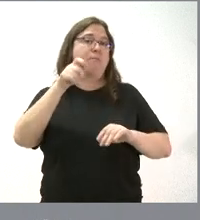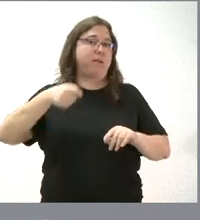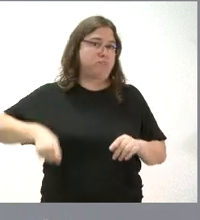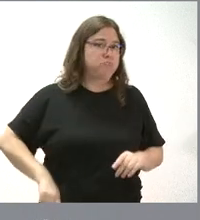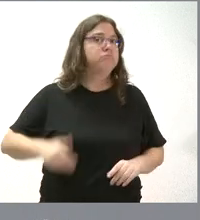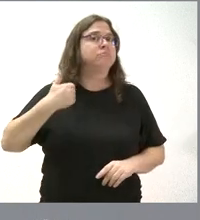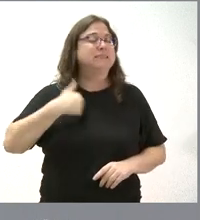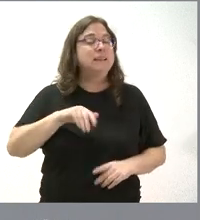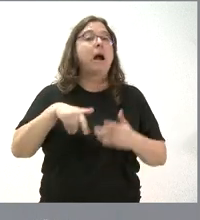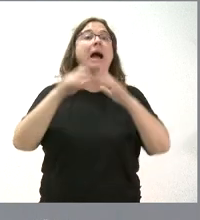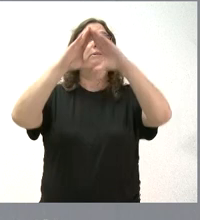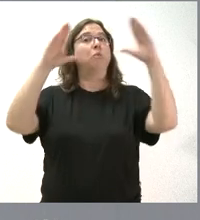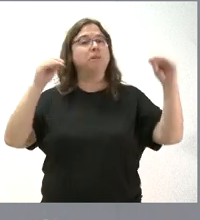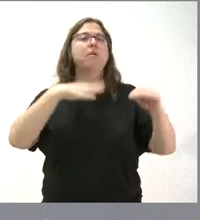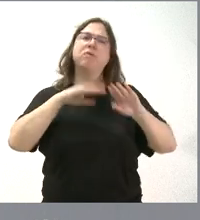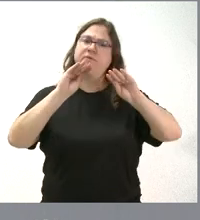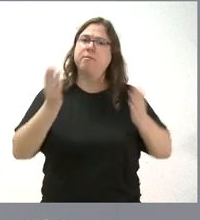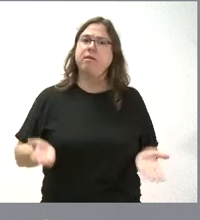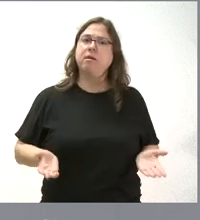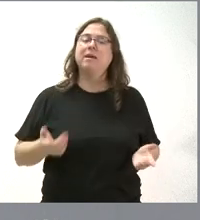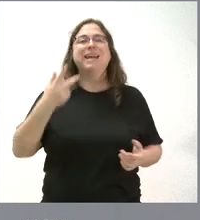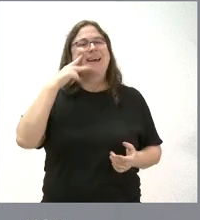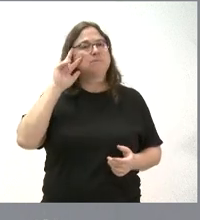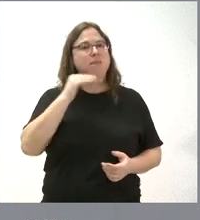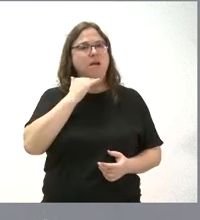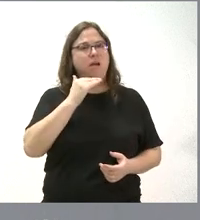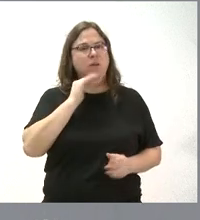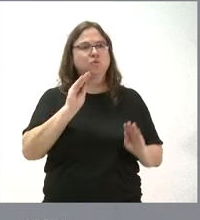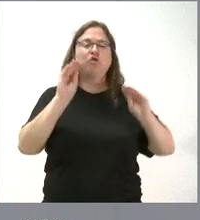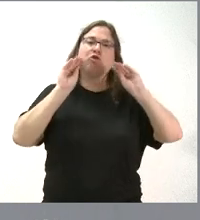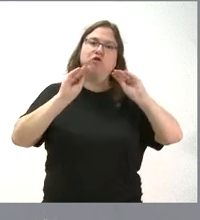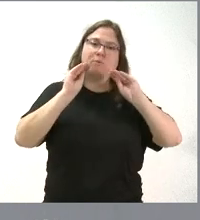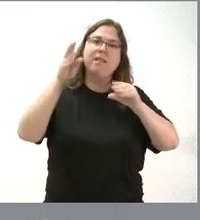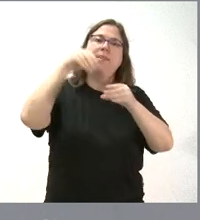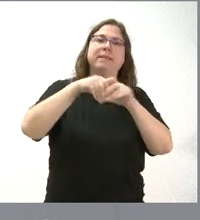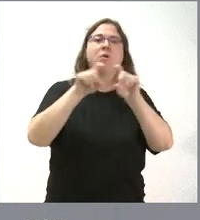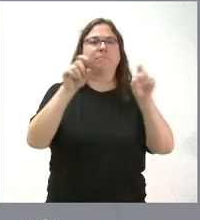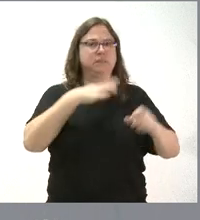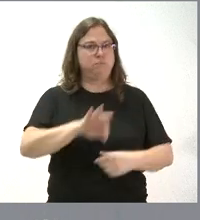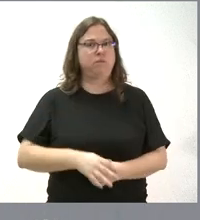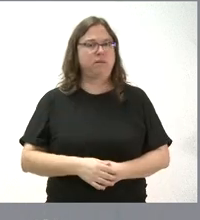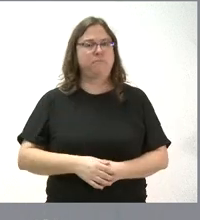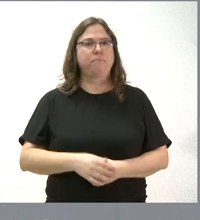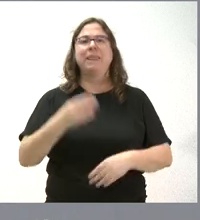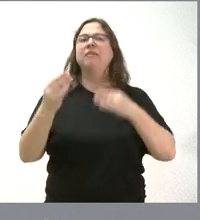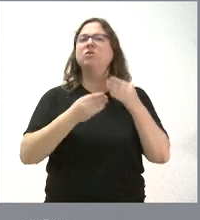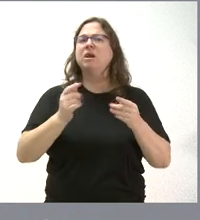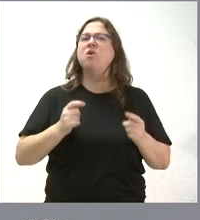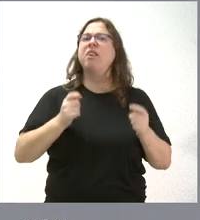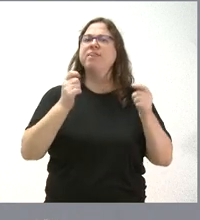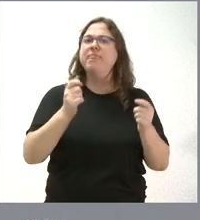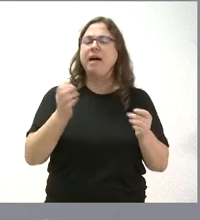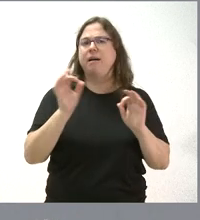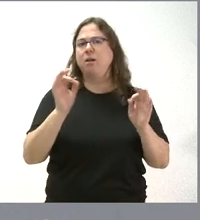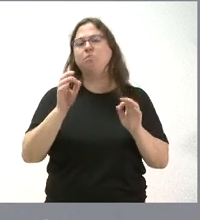incluso para titulados universitarios que tengan una experiencia de formación dentro de la empresa y que no se le haya podido proveer esta experiencia por